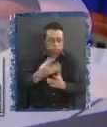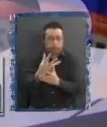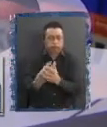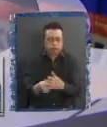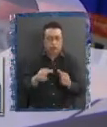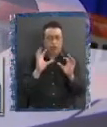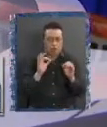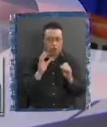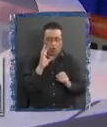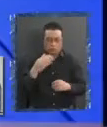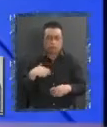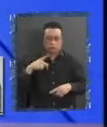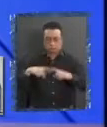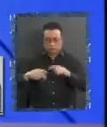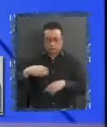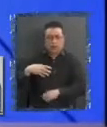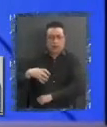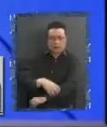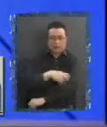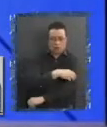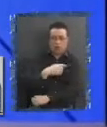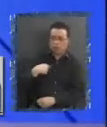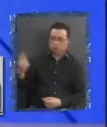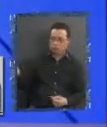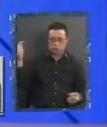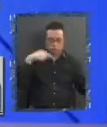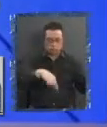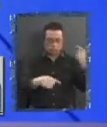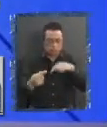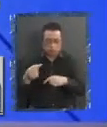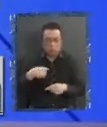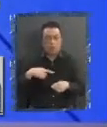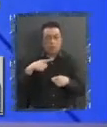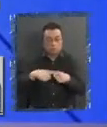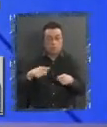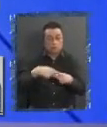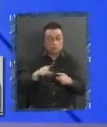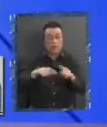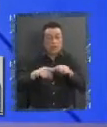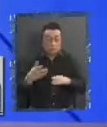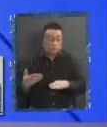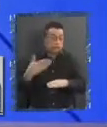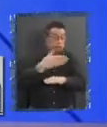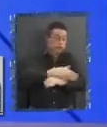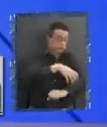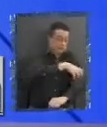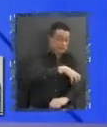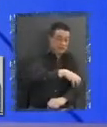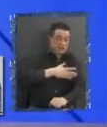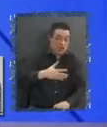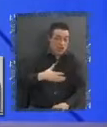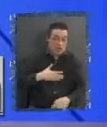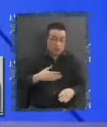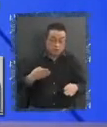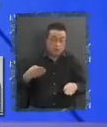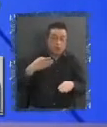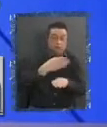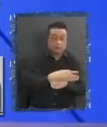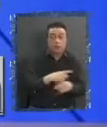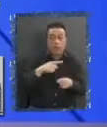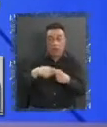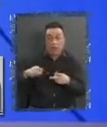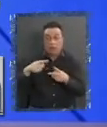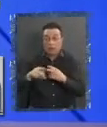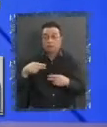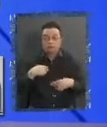territorios, de regiones. Y cada vez que estamos en nuestra región, en nuestras comunas y territorios, nos